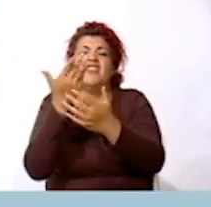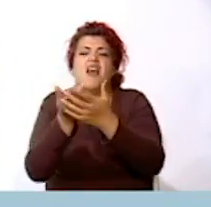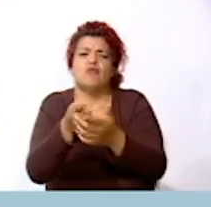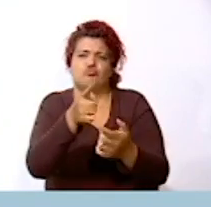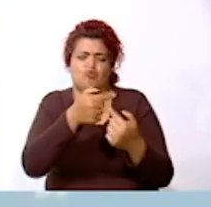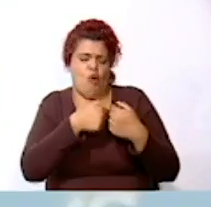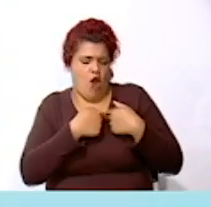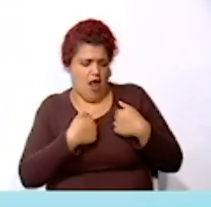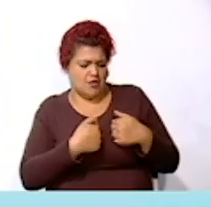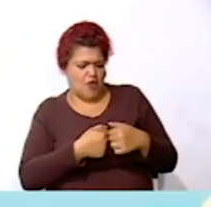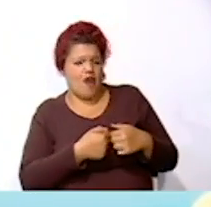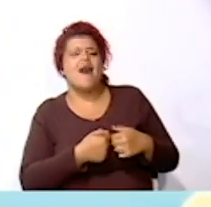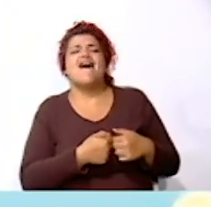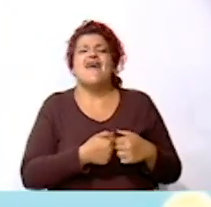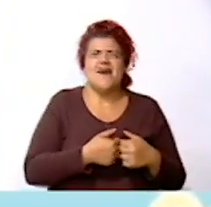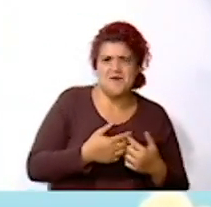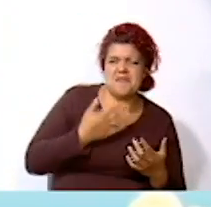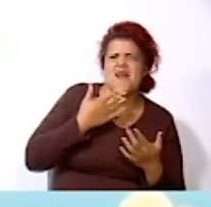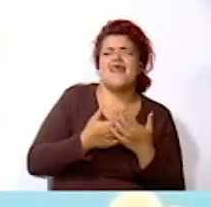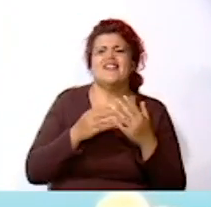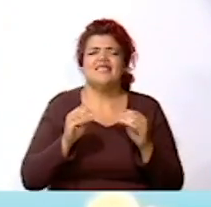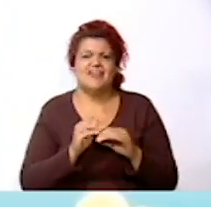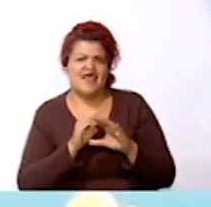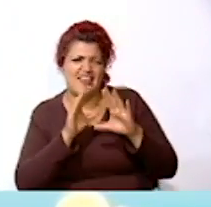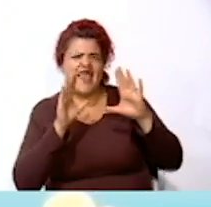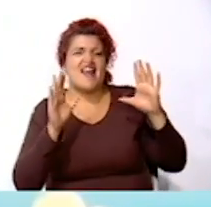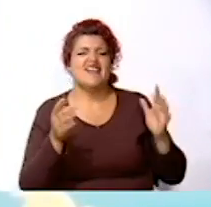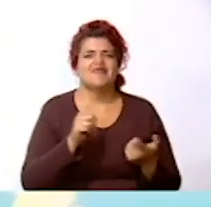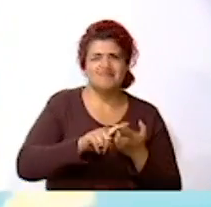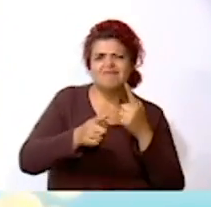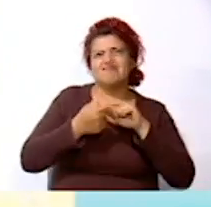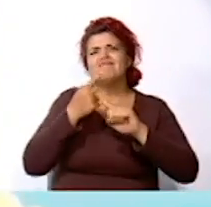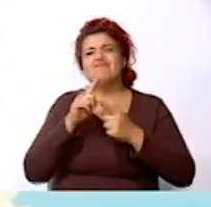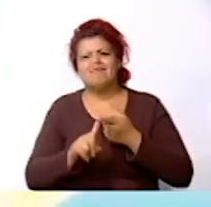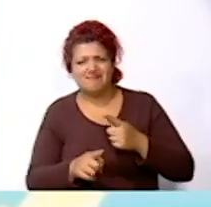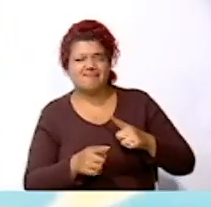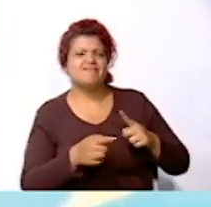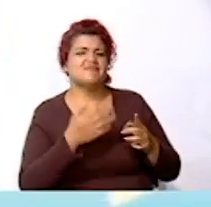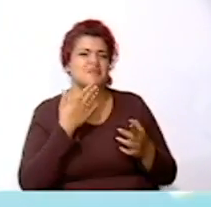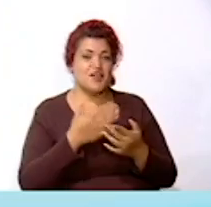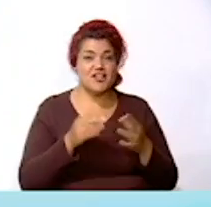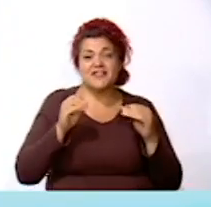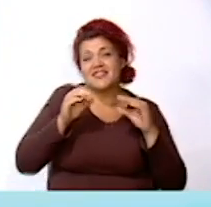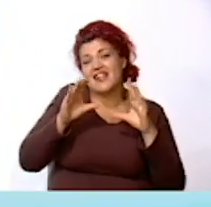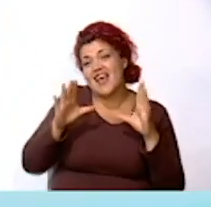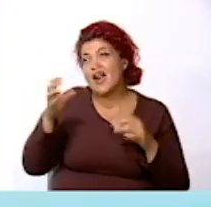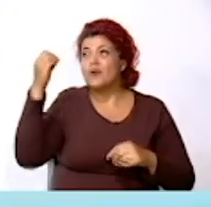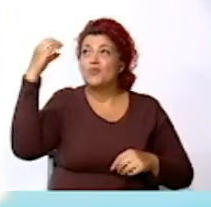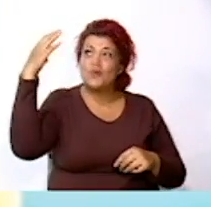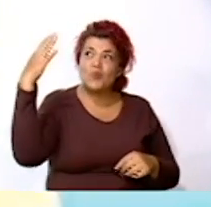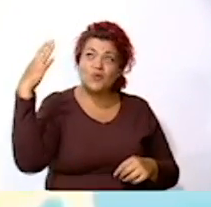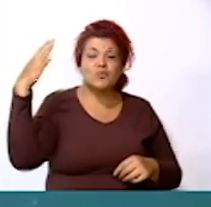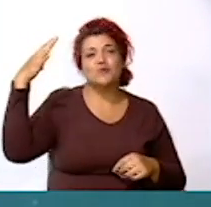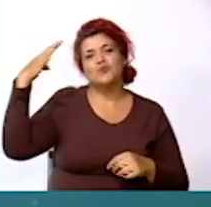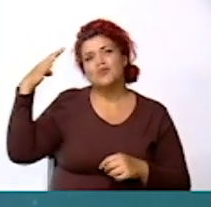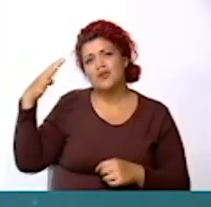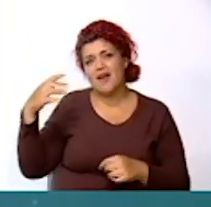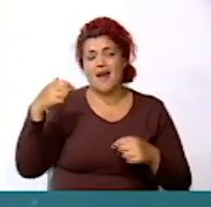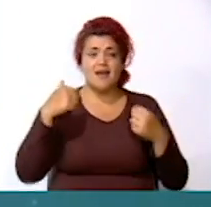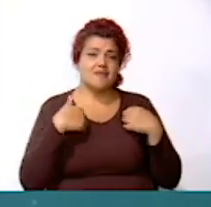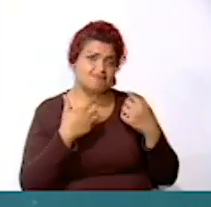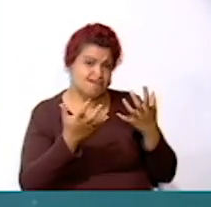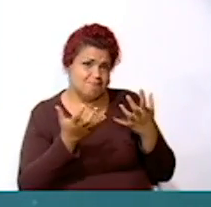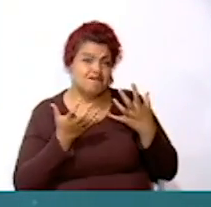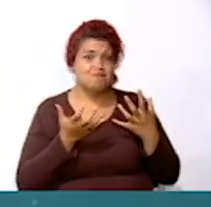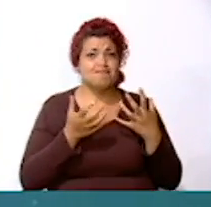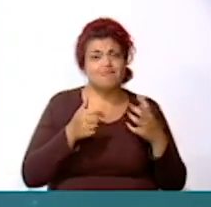Buenos días amiguitos, buenos días luz Quiero